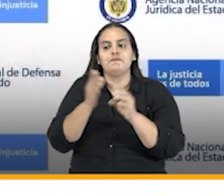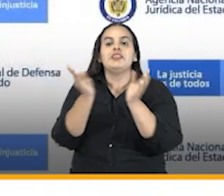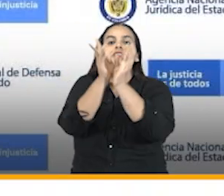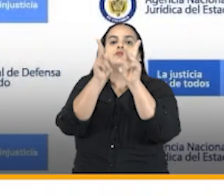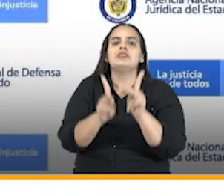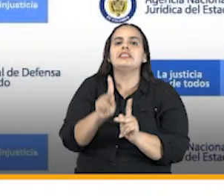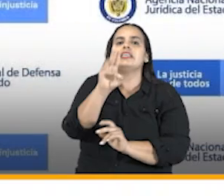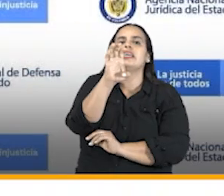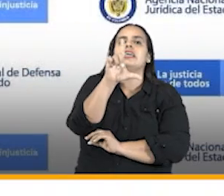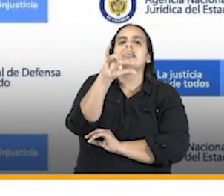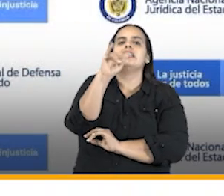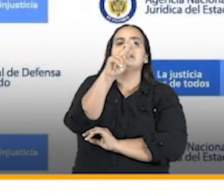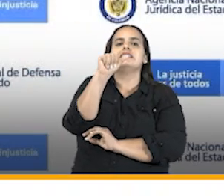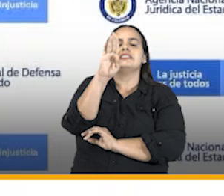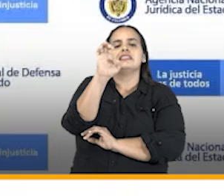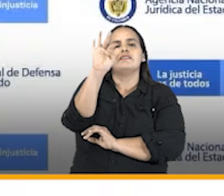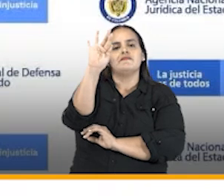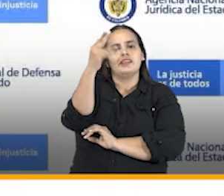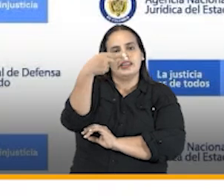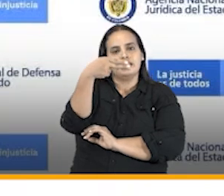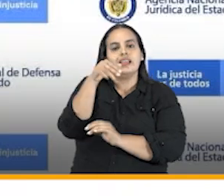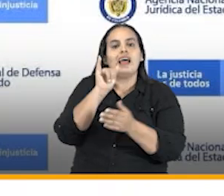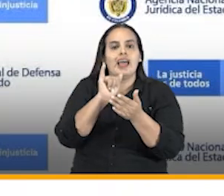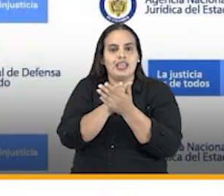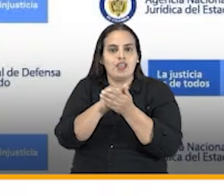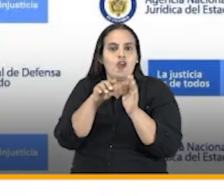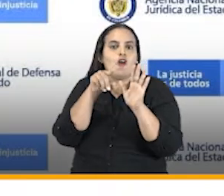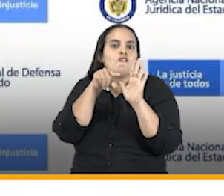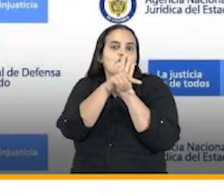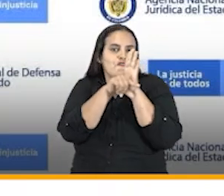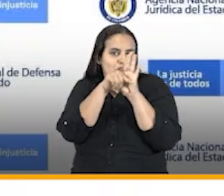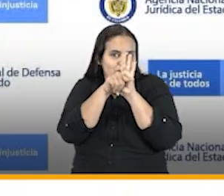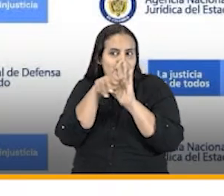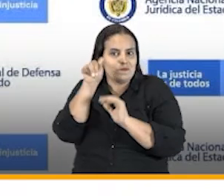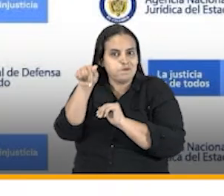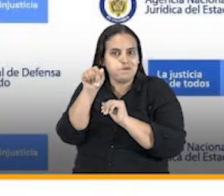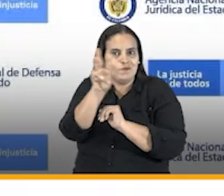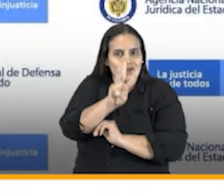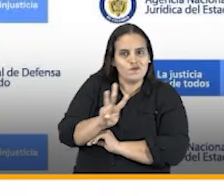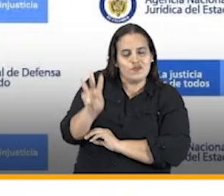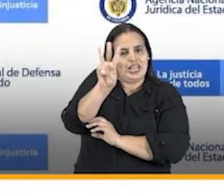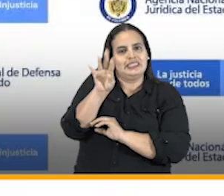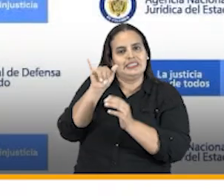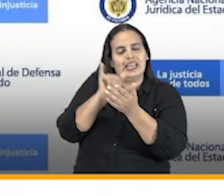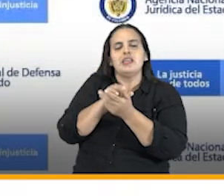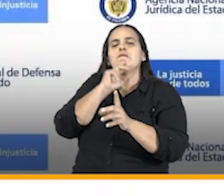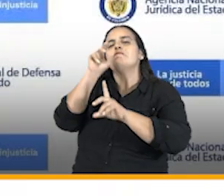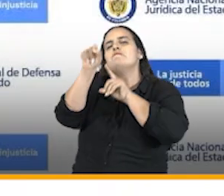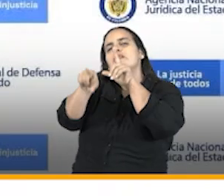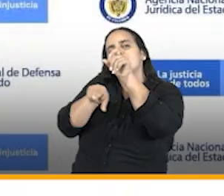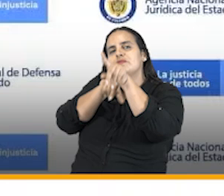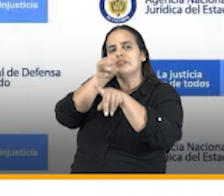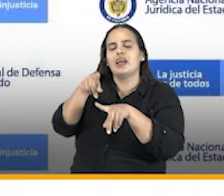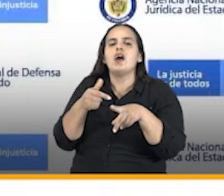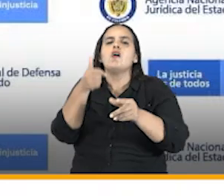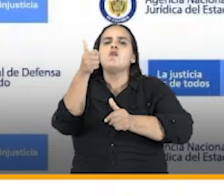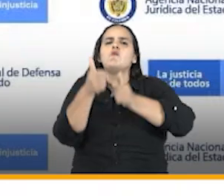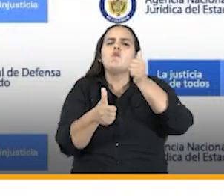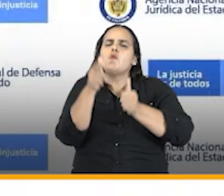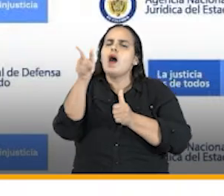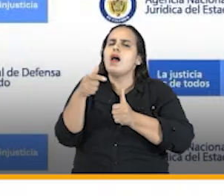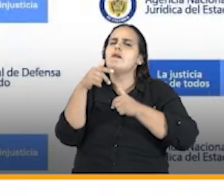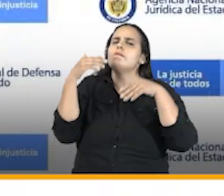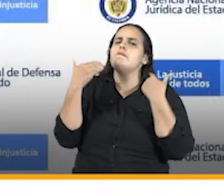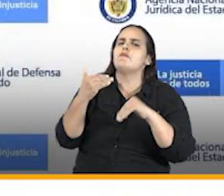estudiante Elizabeth Camargo a través del formulario publicado en la página web de la agencia pregunta ¿cuáles son los